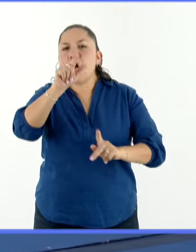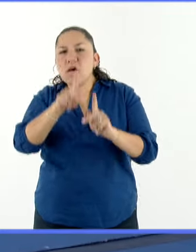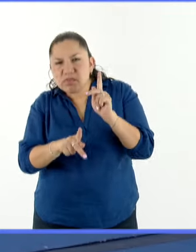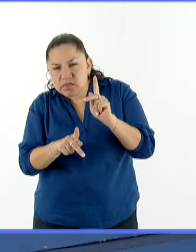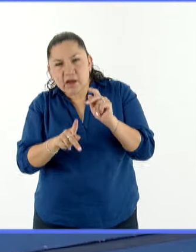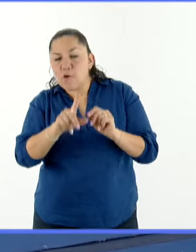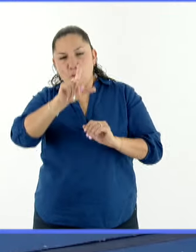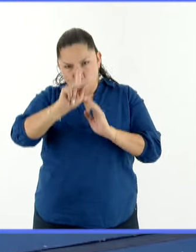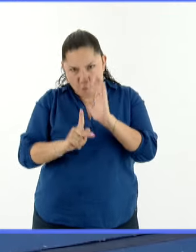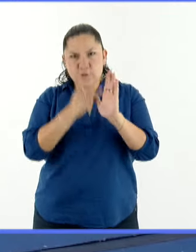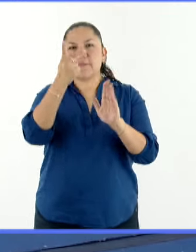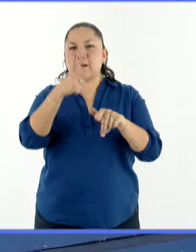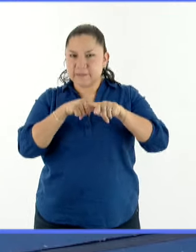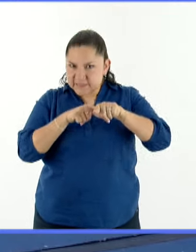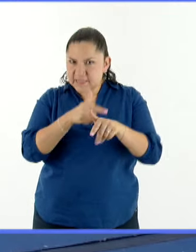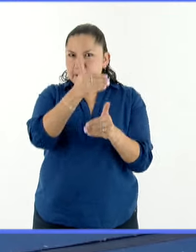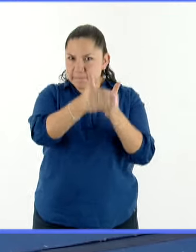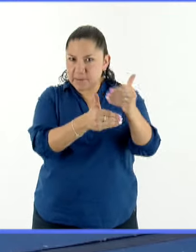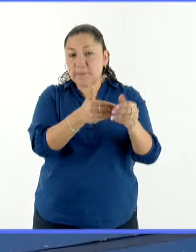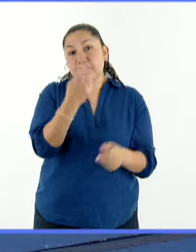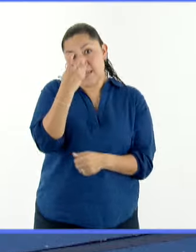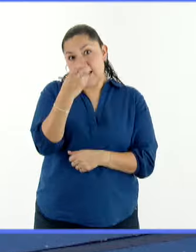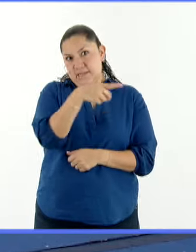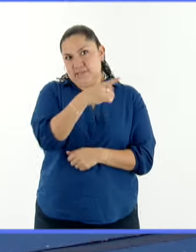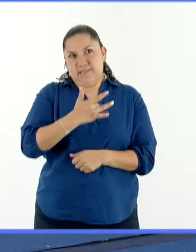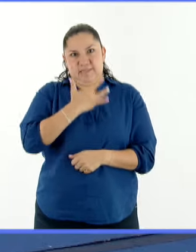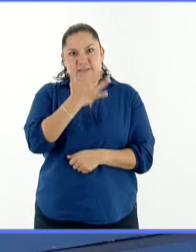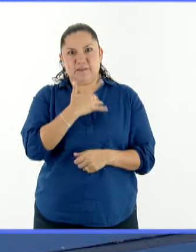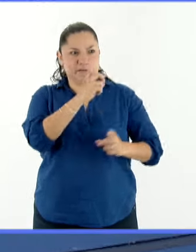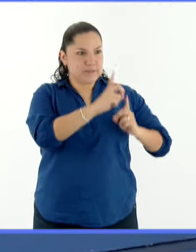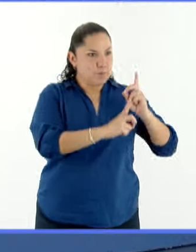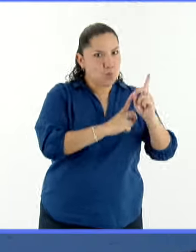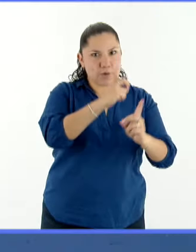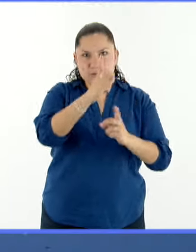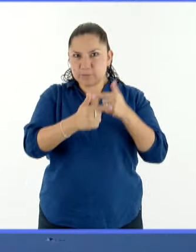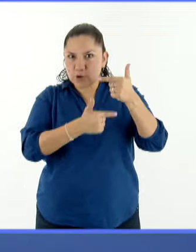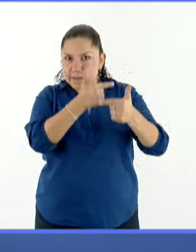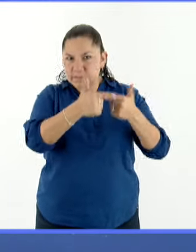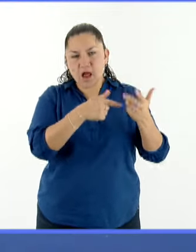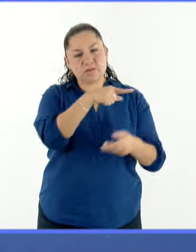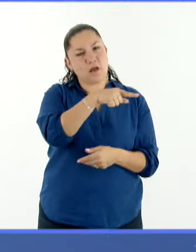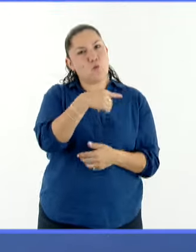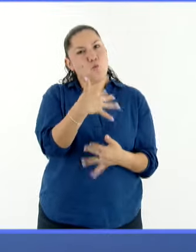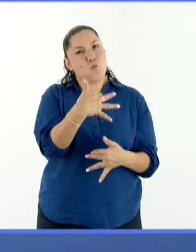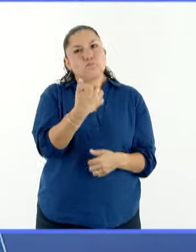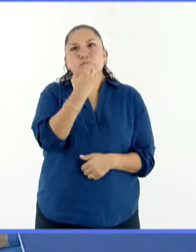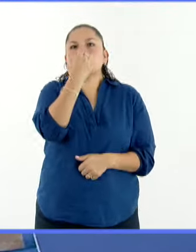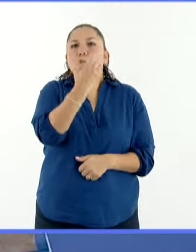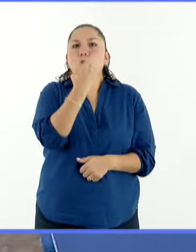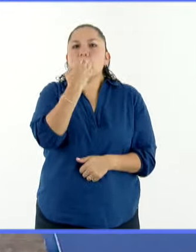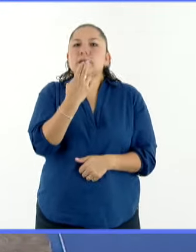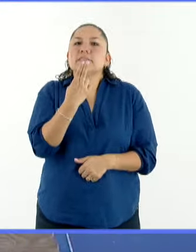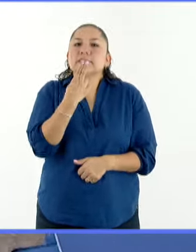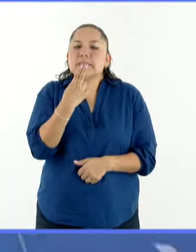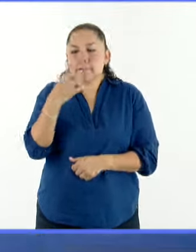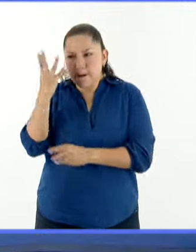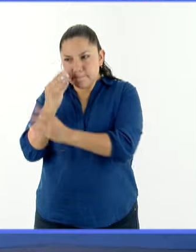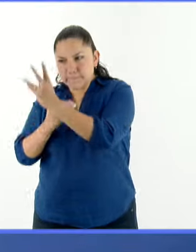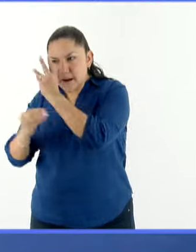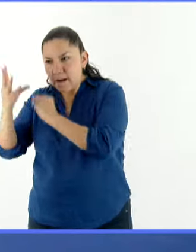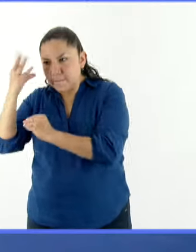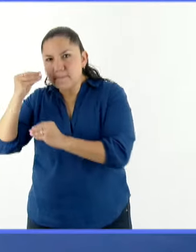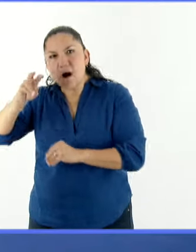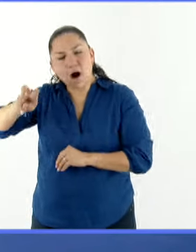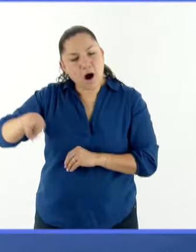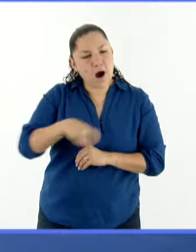Desde entonces, la gimnasia ha representado para ella no solo un escaparate de las tareas de la escuela, también un lugar donde los lazos de amistad